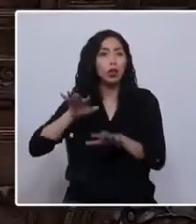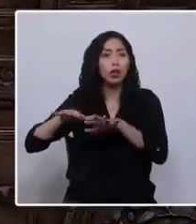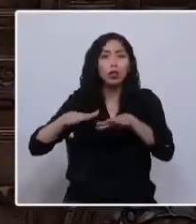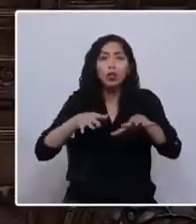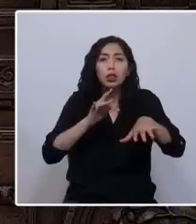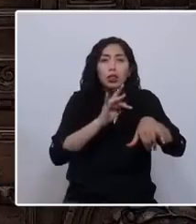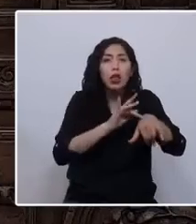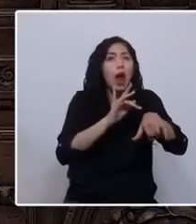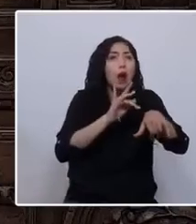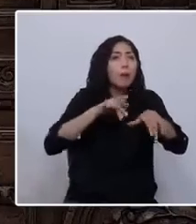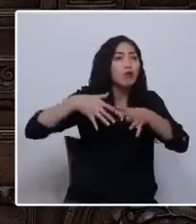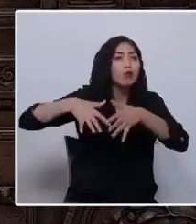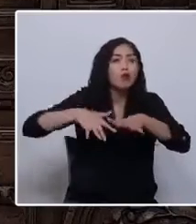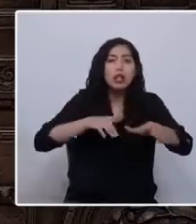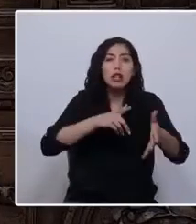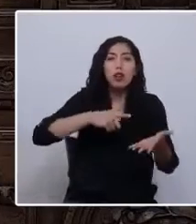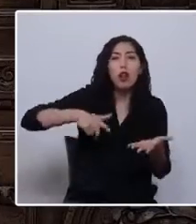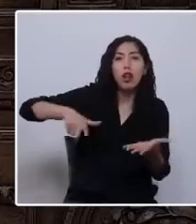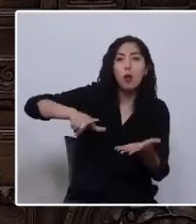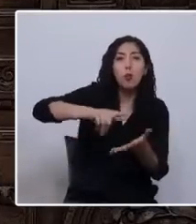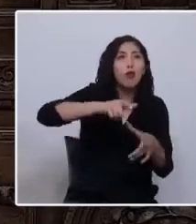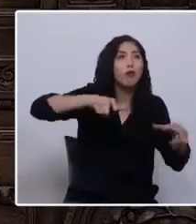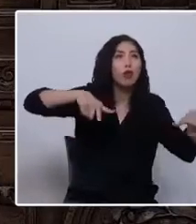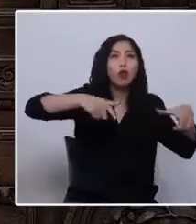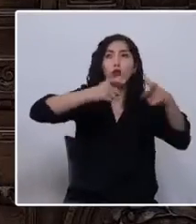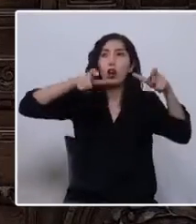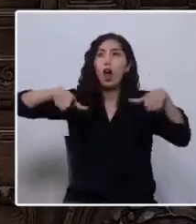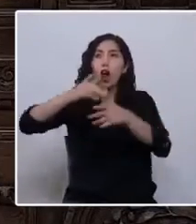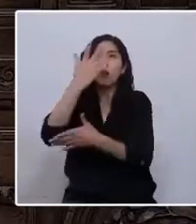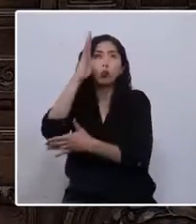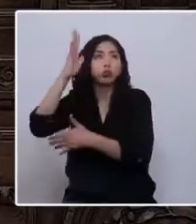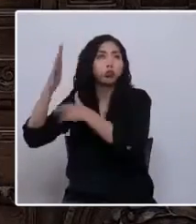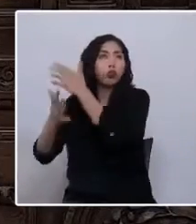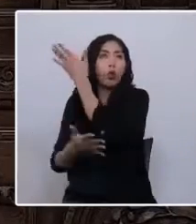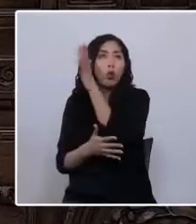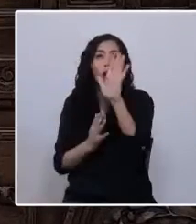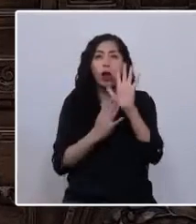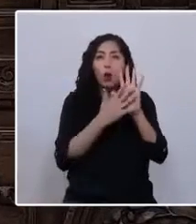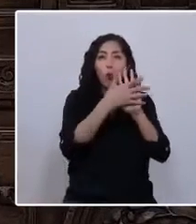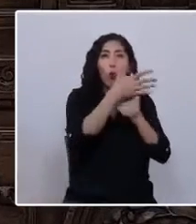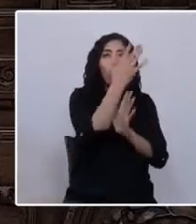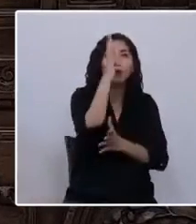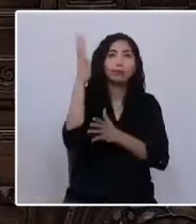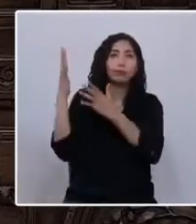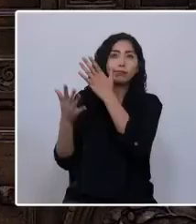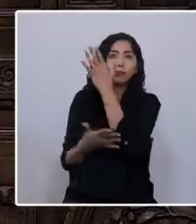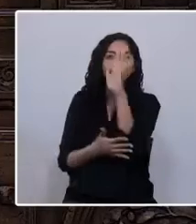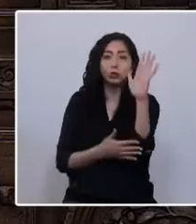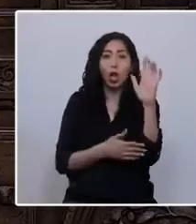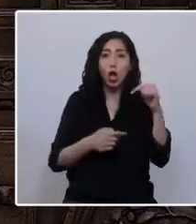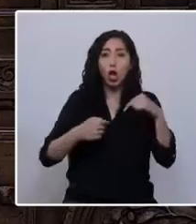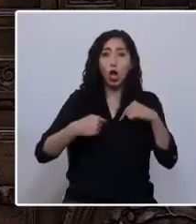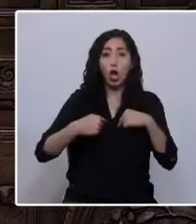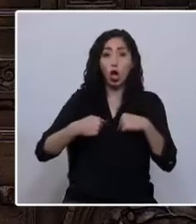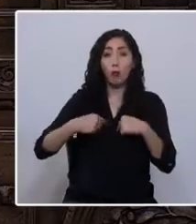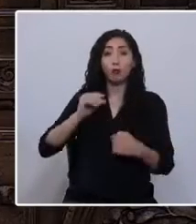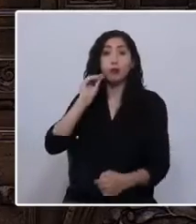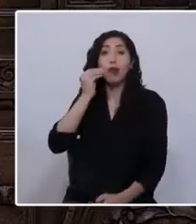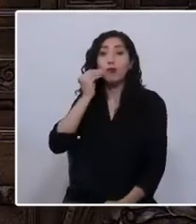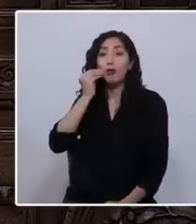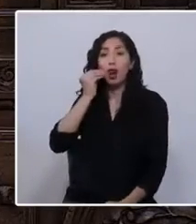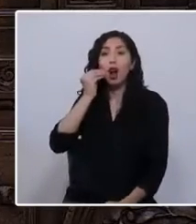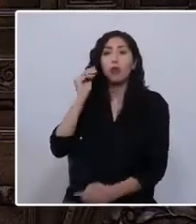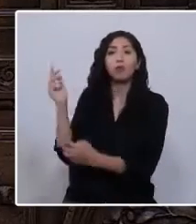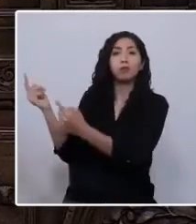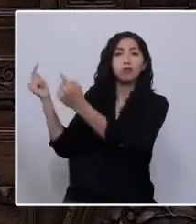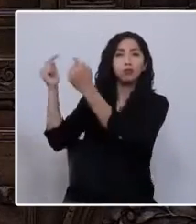bajo la sombra de Raulí, Escoigo, Enlengas y Mirenarias Araucarias. Soy nieto de inmigrantes palestinos y de